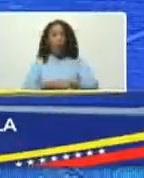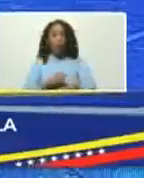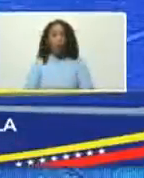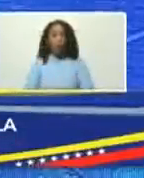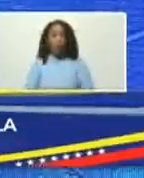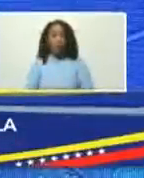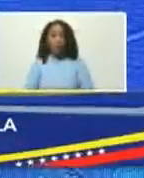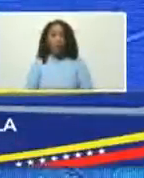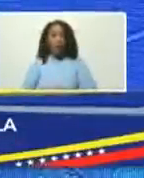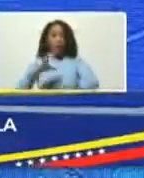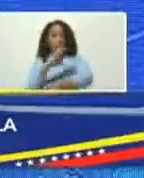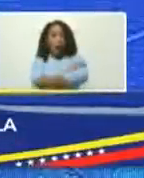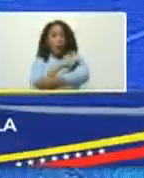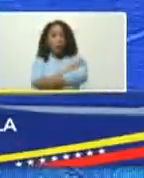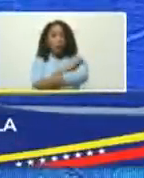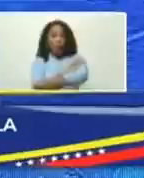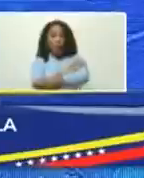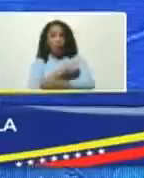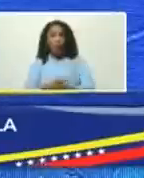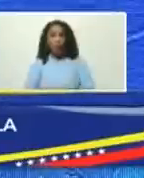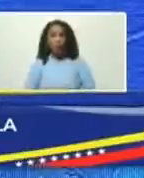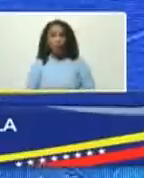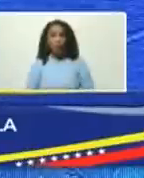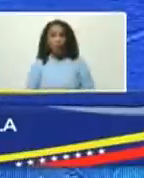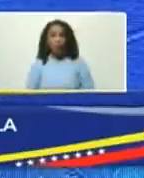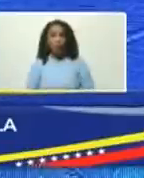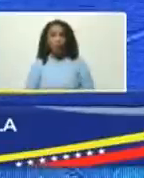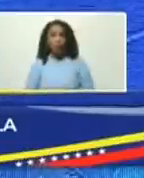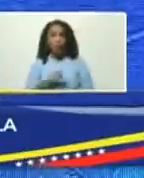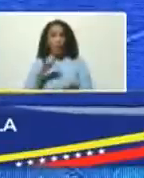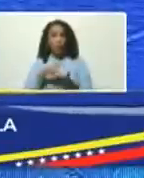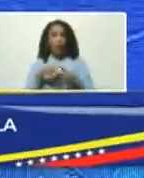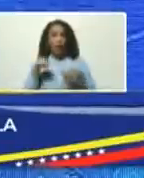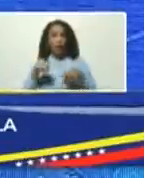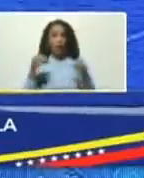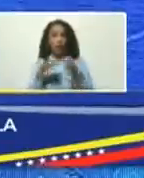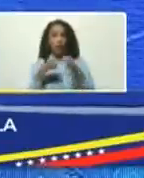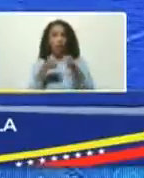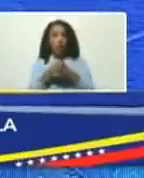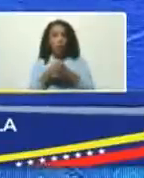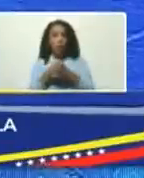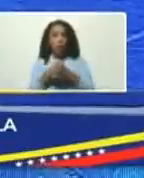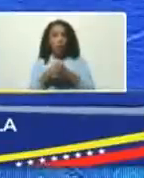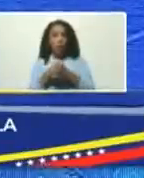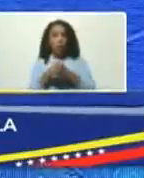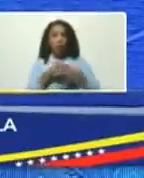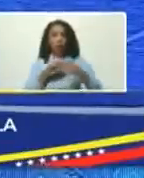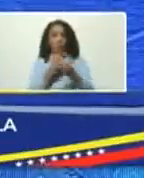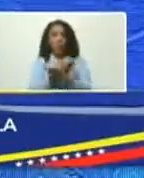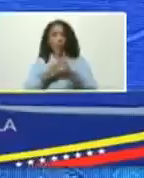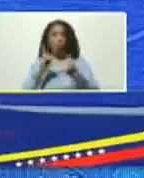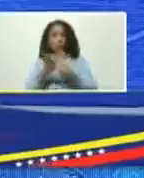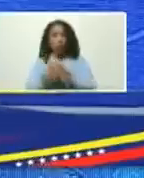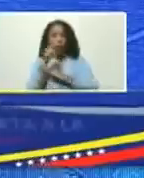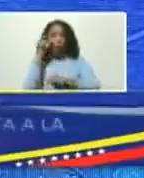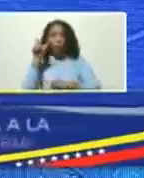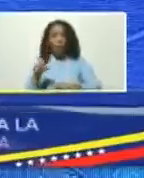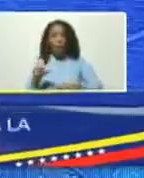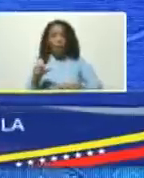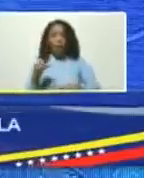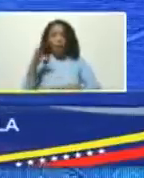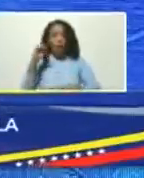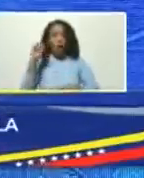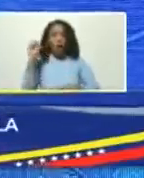por la oposición, son miembros de esta comisión el diputado de Acción Democrática, Oscar Rondero,